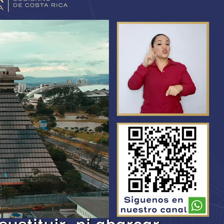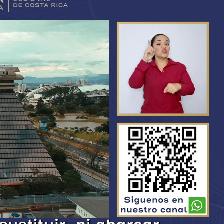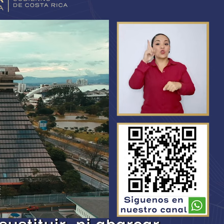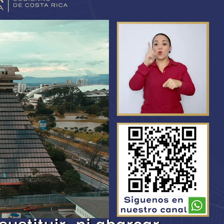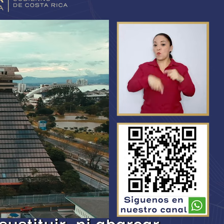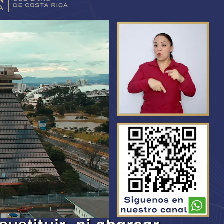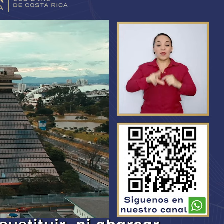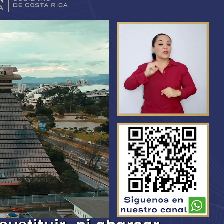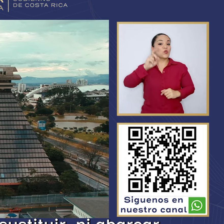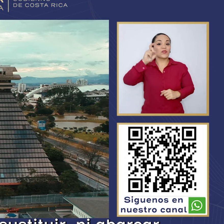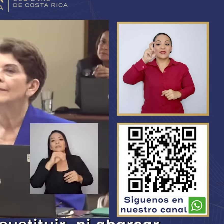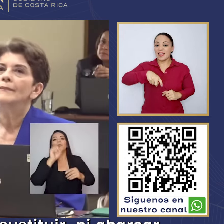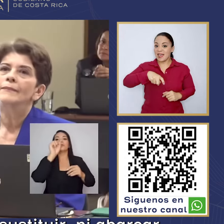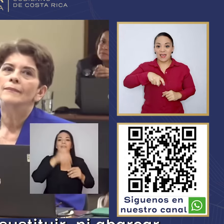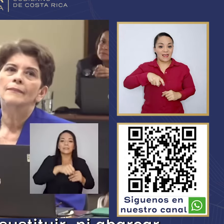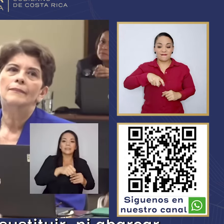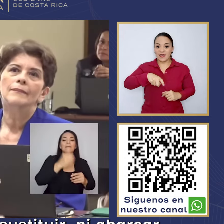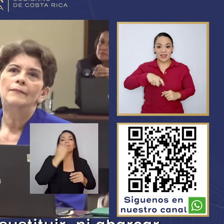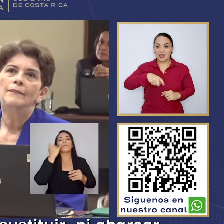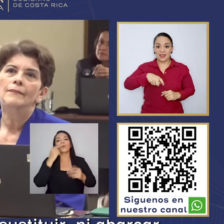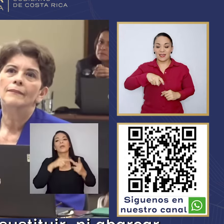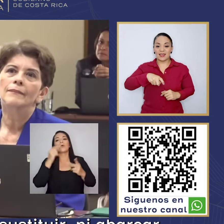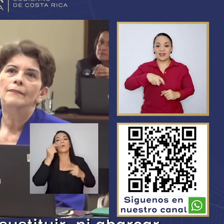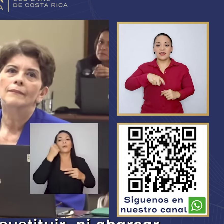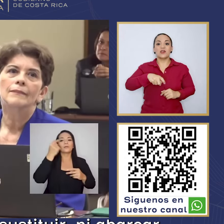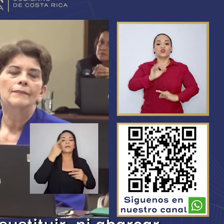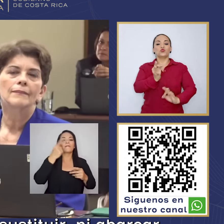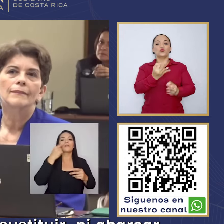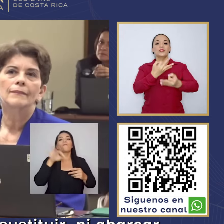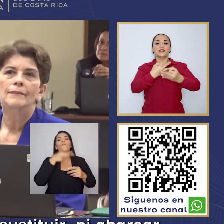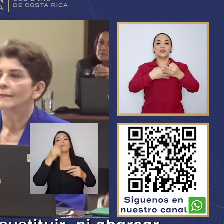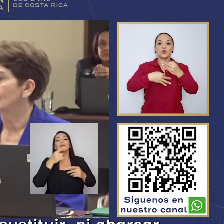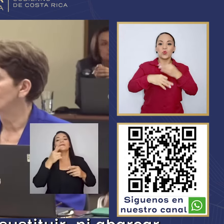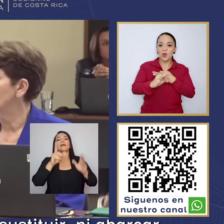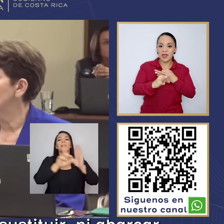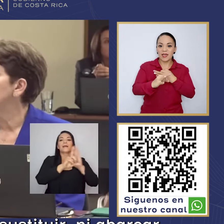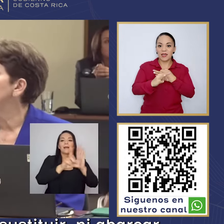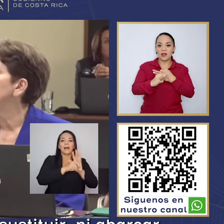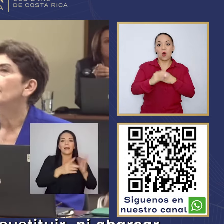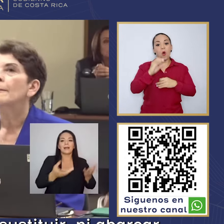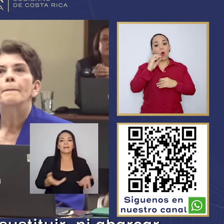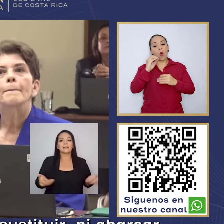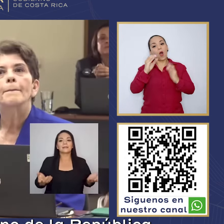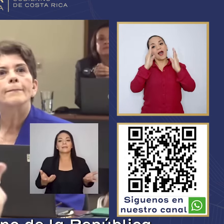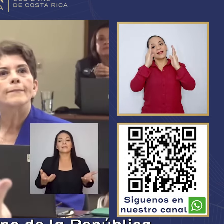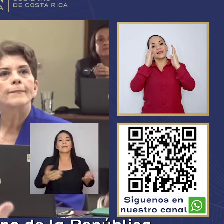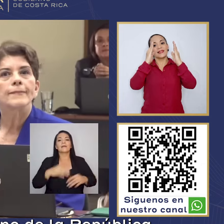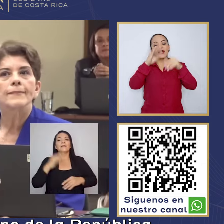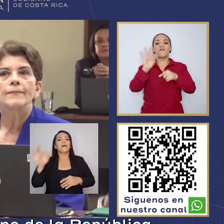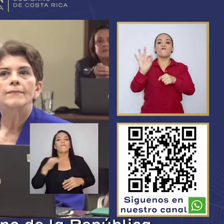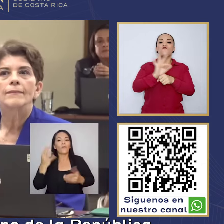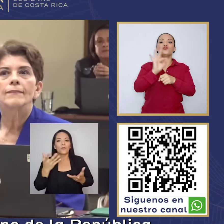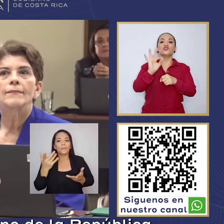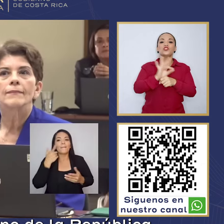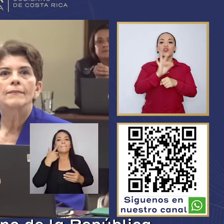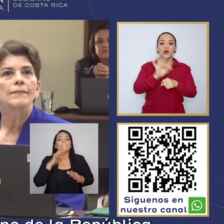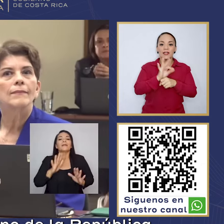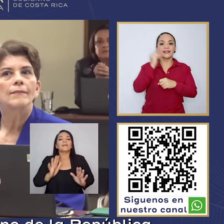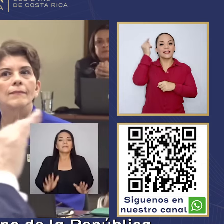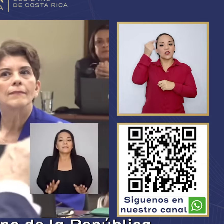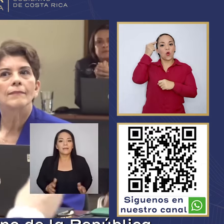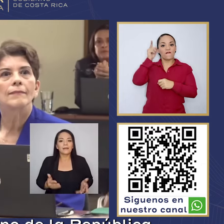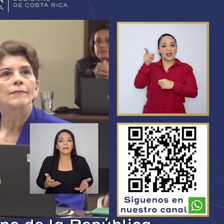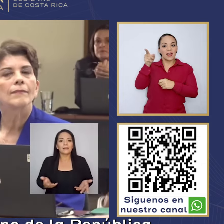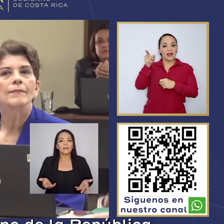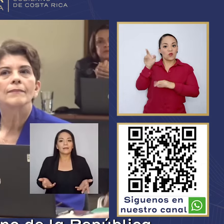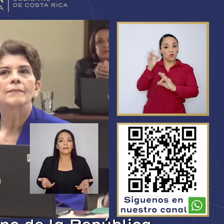no debe ni puede sustituir ni abarcar las funciones del